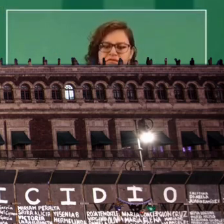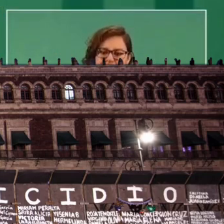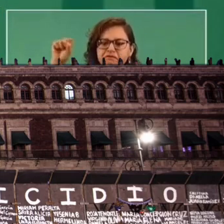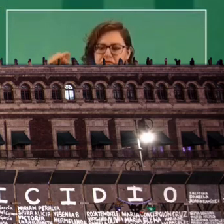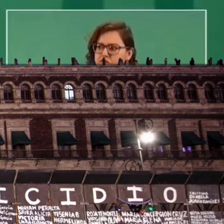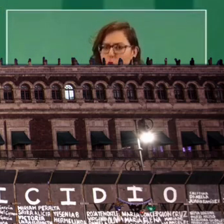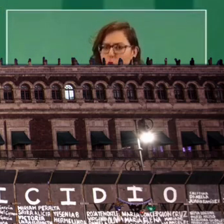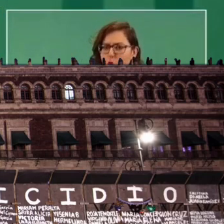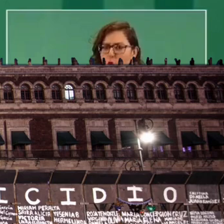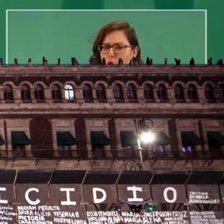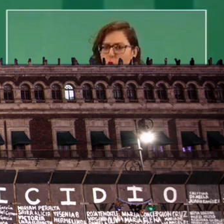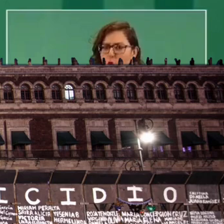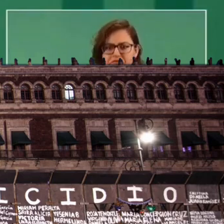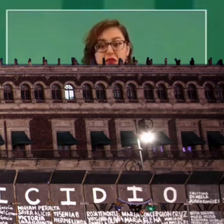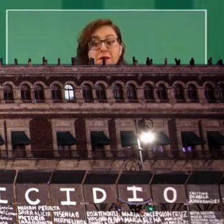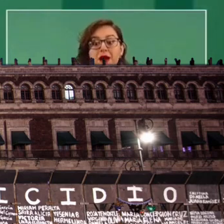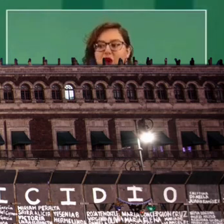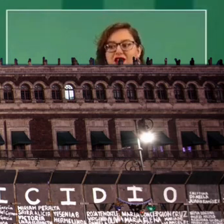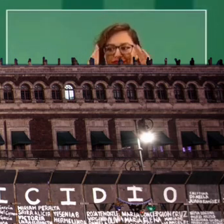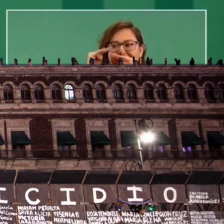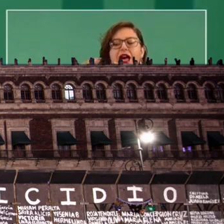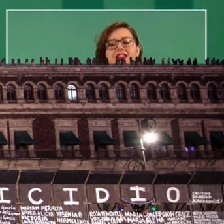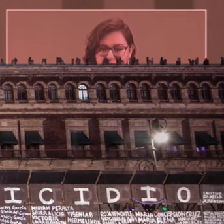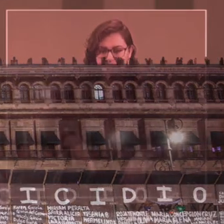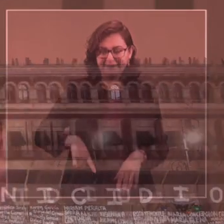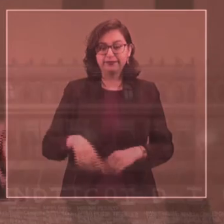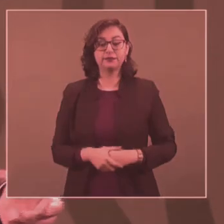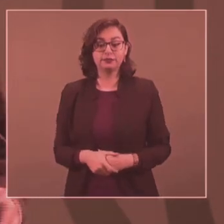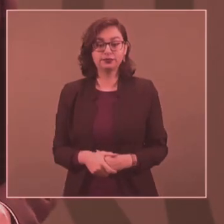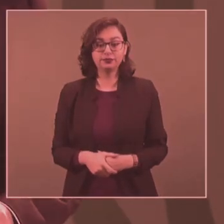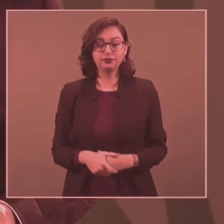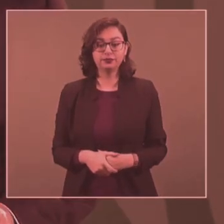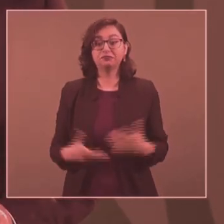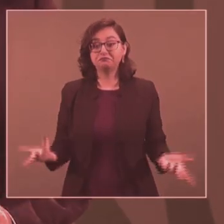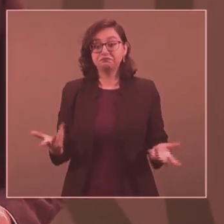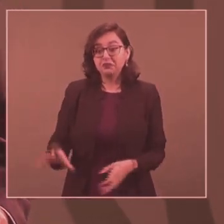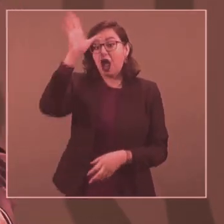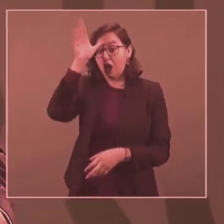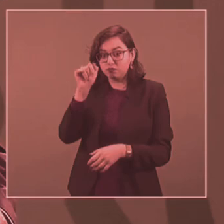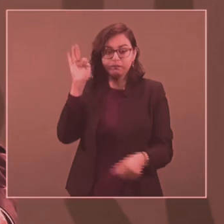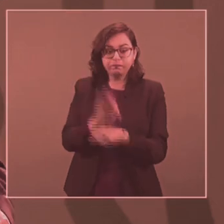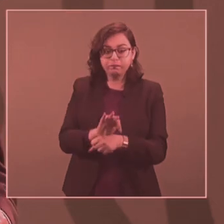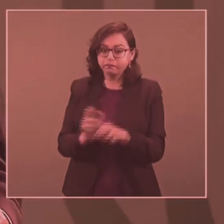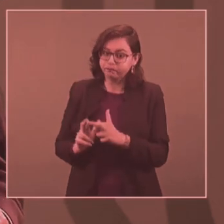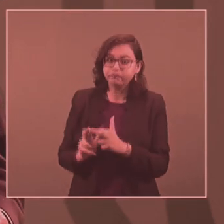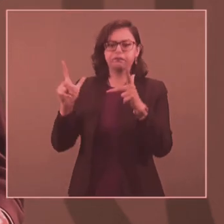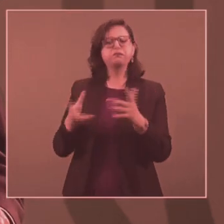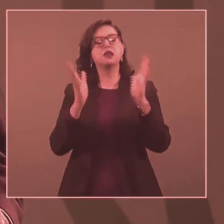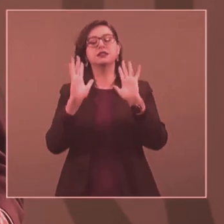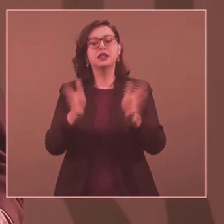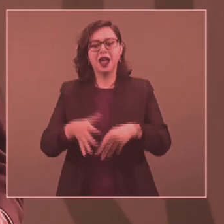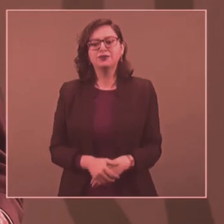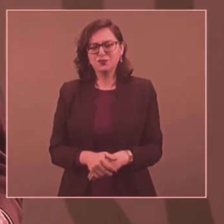se aprovechan para lanzarse en contra del gobierno. Es que ya rompimos el pacto, pero el pacto que había